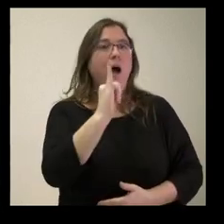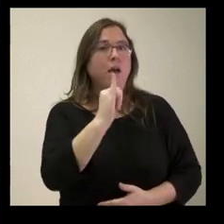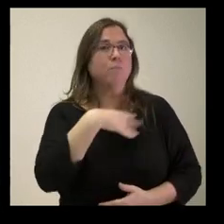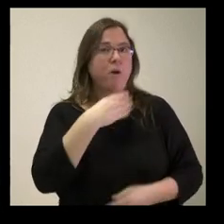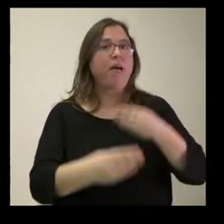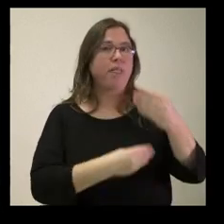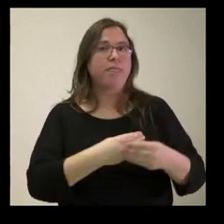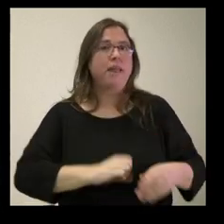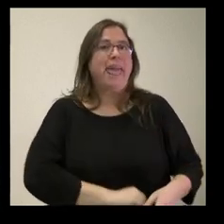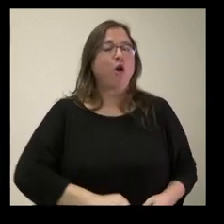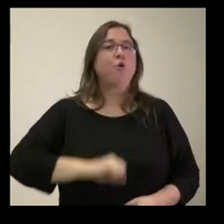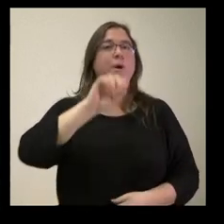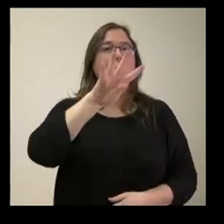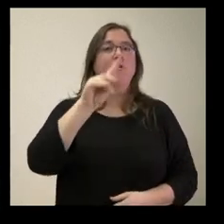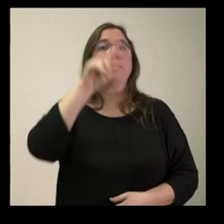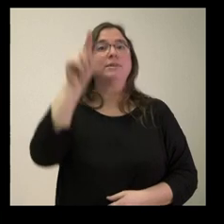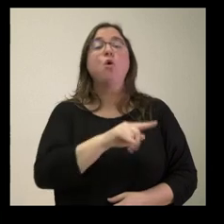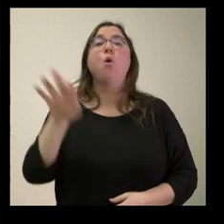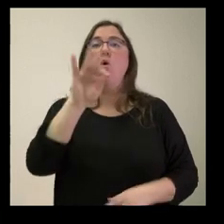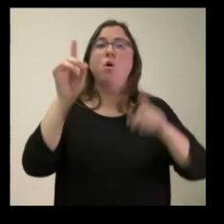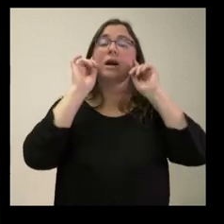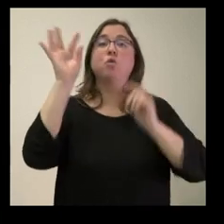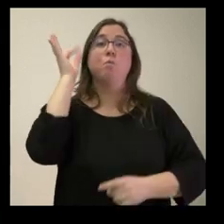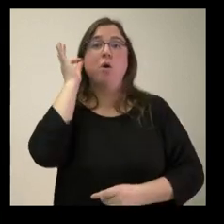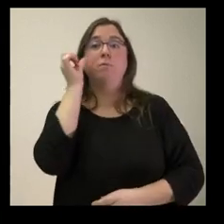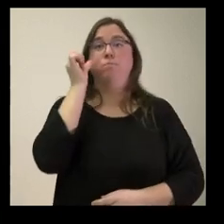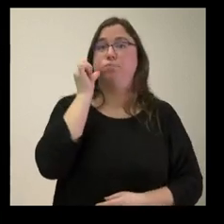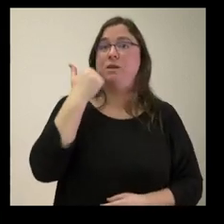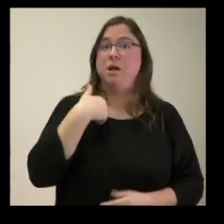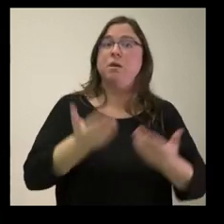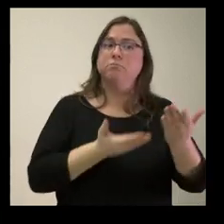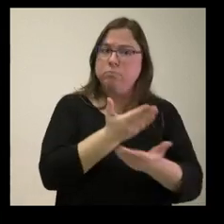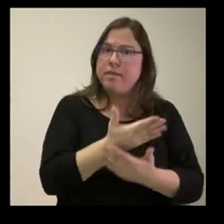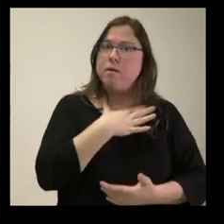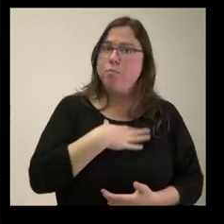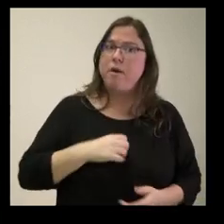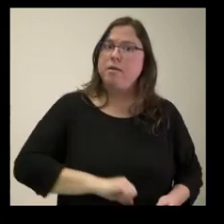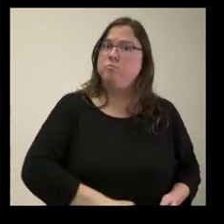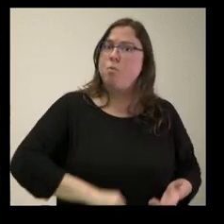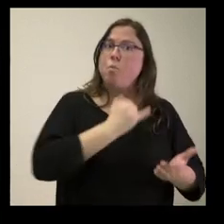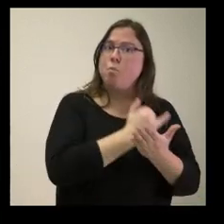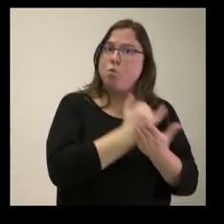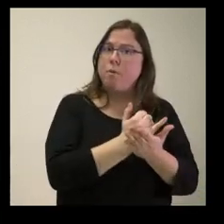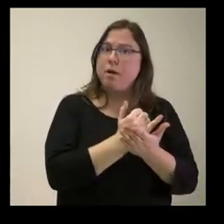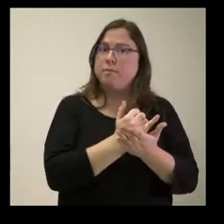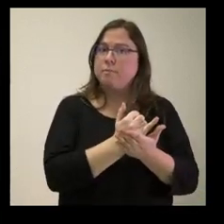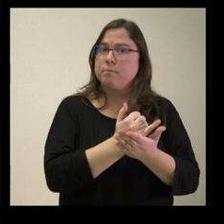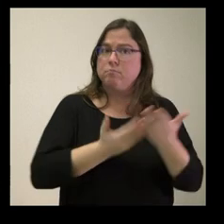para hacer o no o si las mujeres que estén embarazadas pueden solicitar estas pruebas que entran dentro del